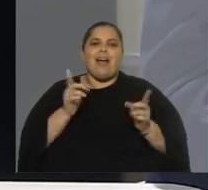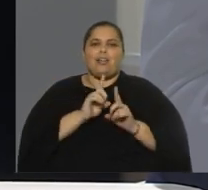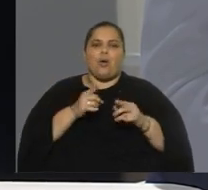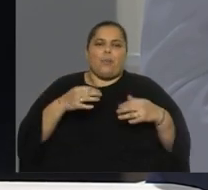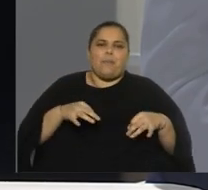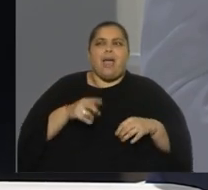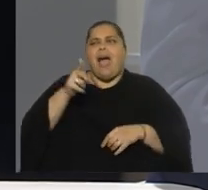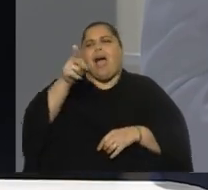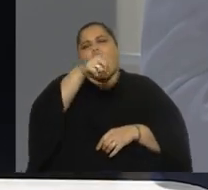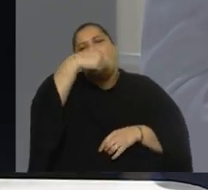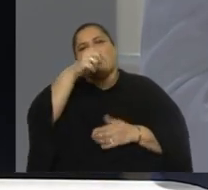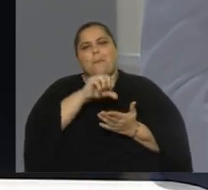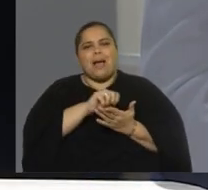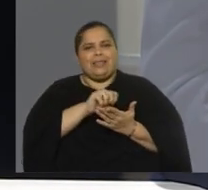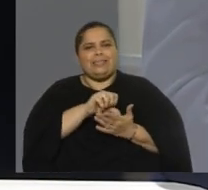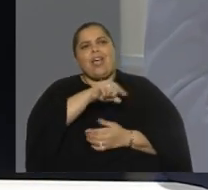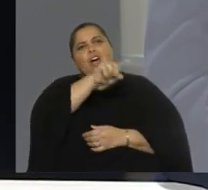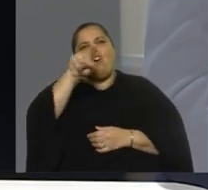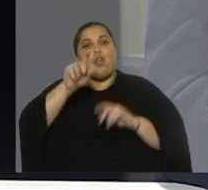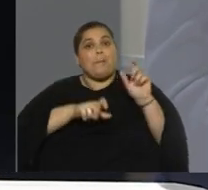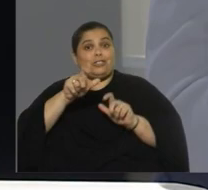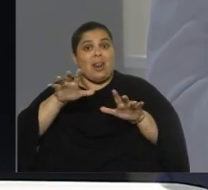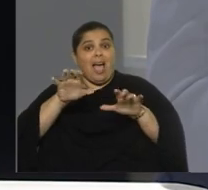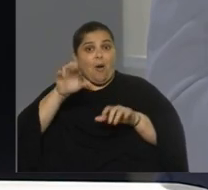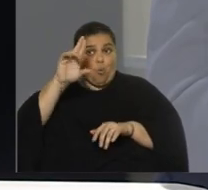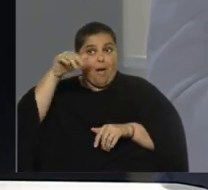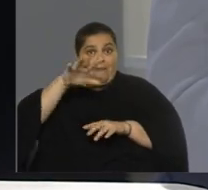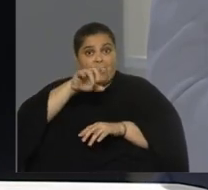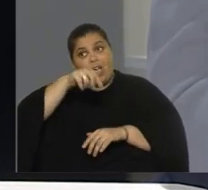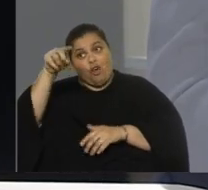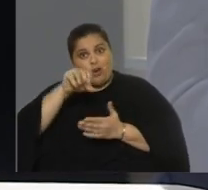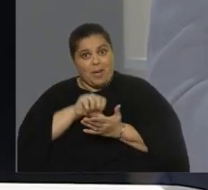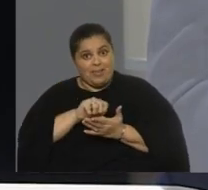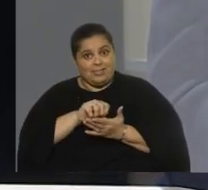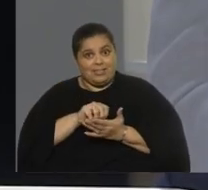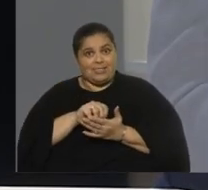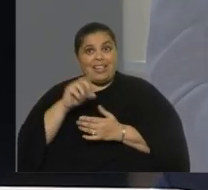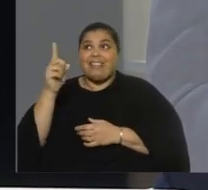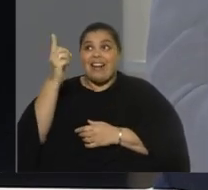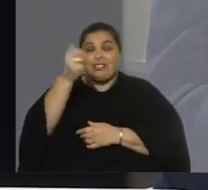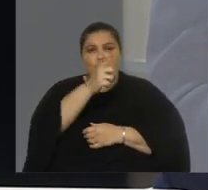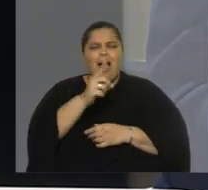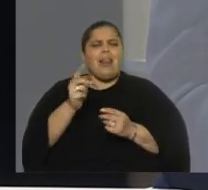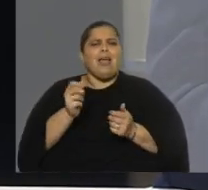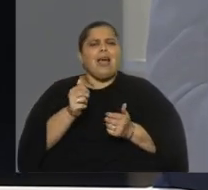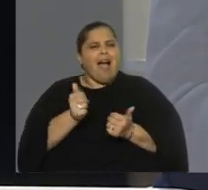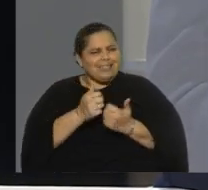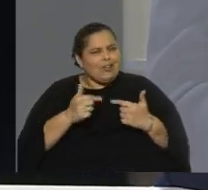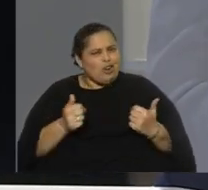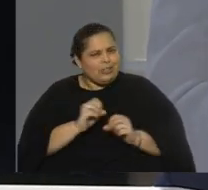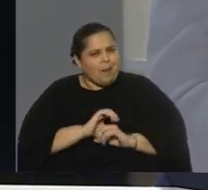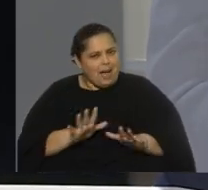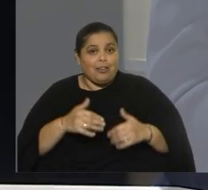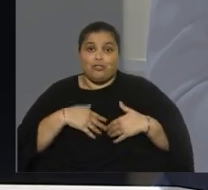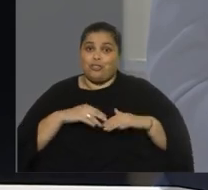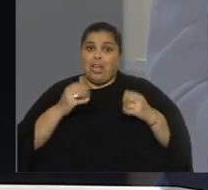pasan en otros países o gente que es uruguaya y actúa internacionalmente no hace las cosas que hace. Yo perdí la